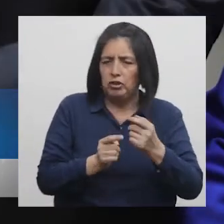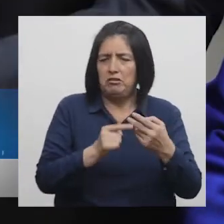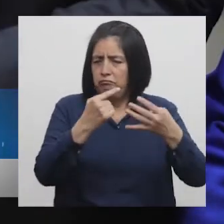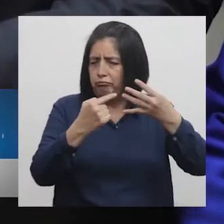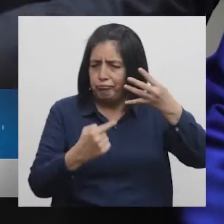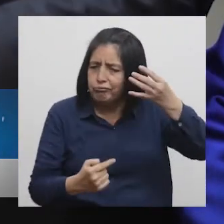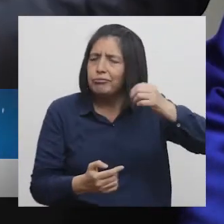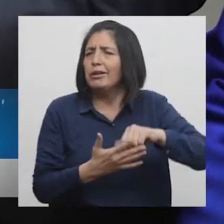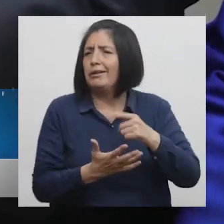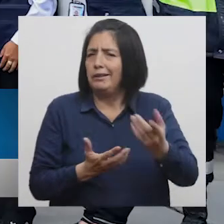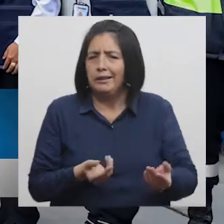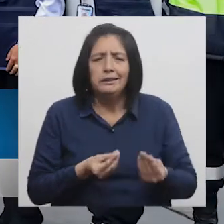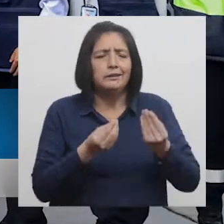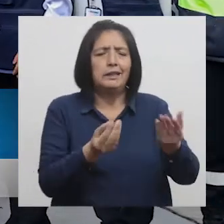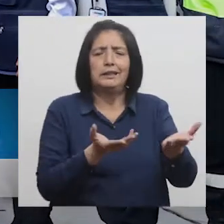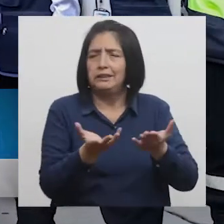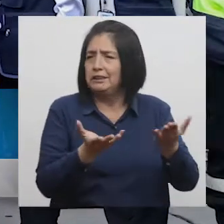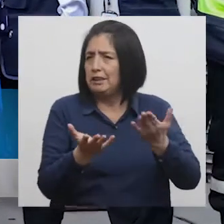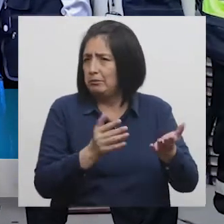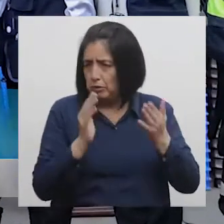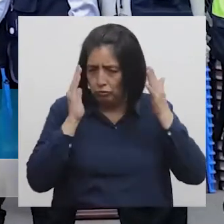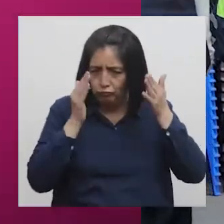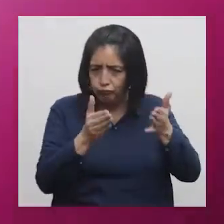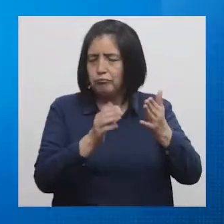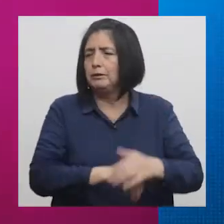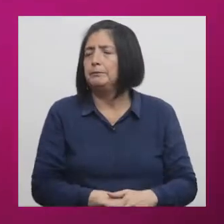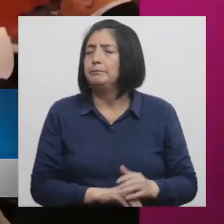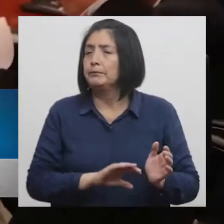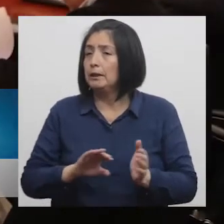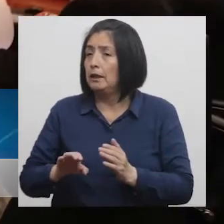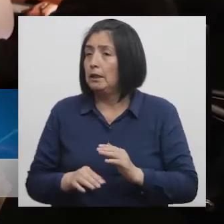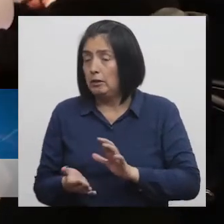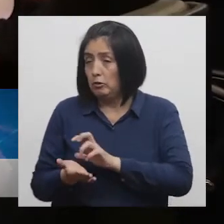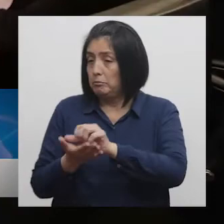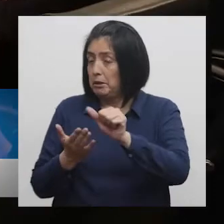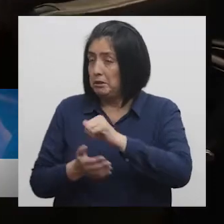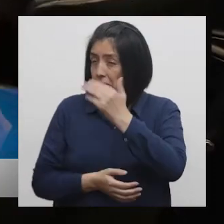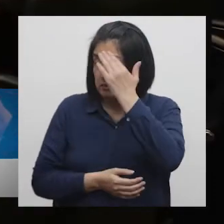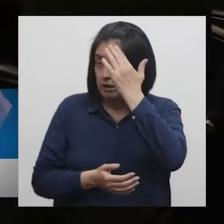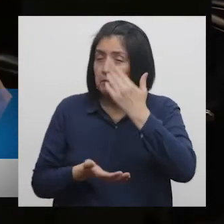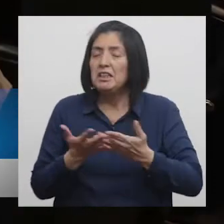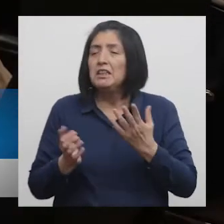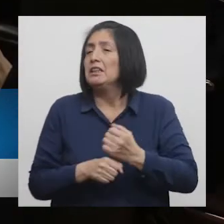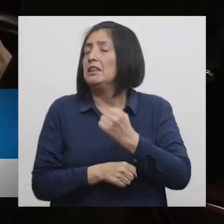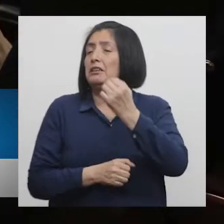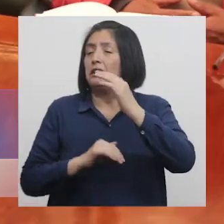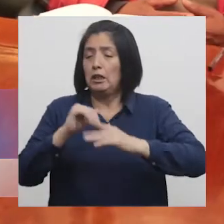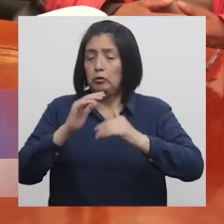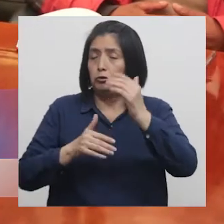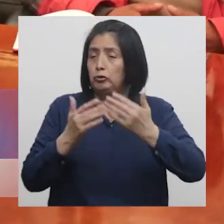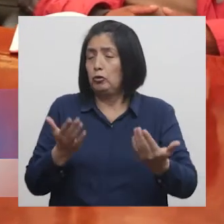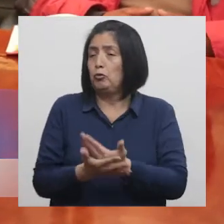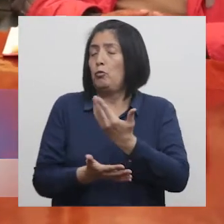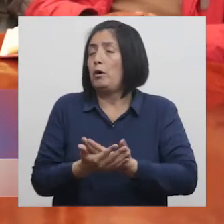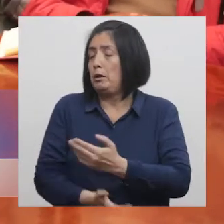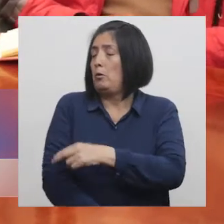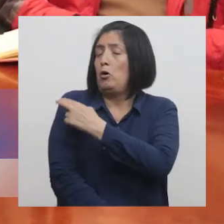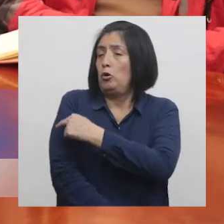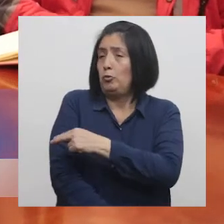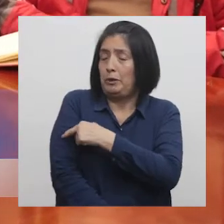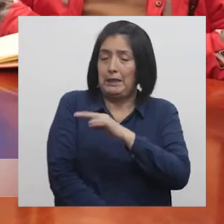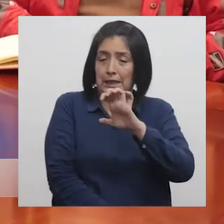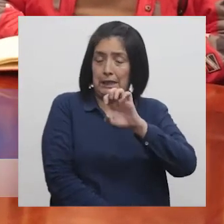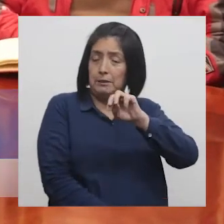otros Los cuales brindarán atención especializada En los próximos meses se conocerá el postor ganador De la construcción del nuevo Hospital de